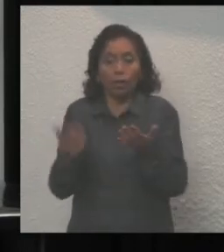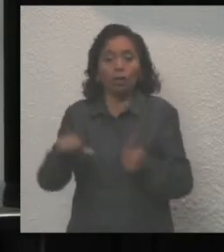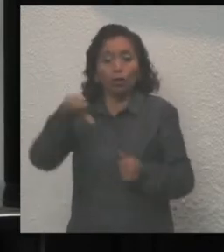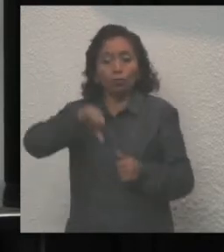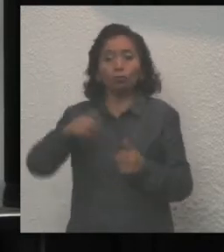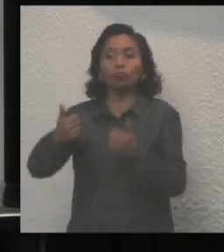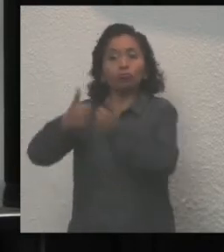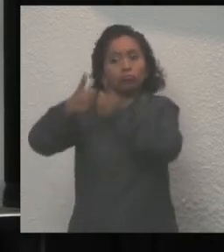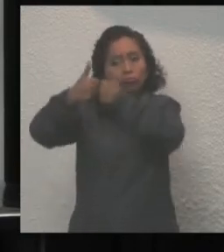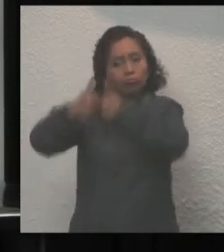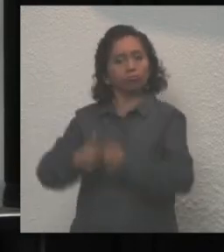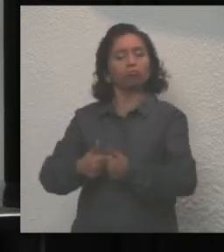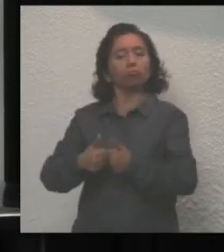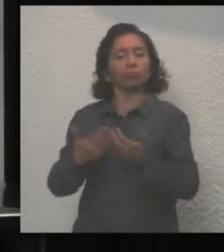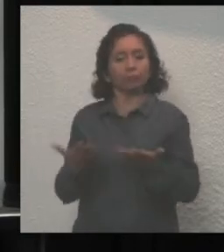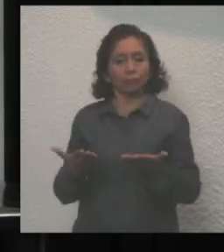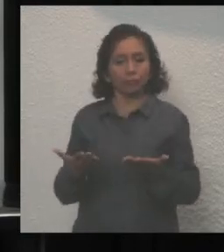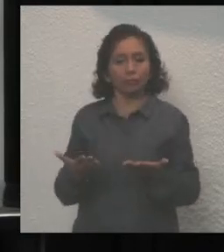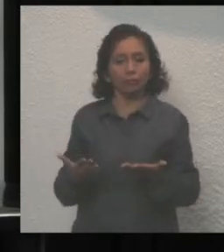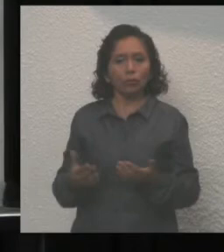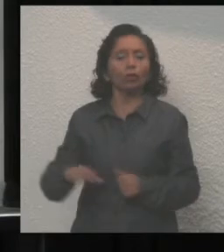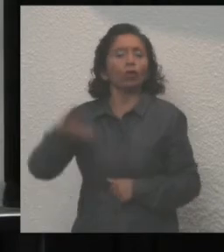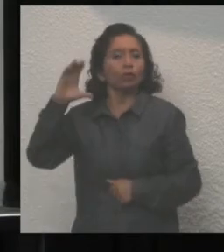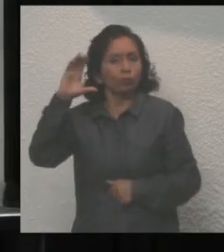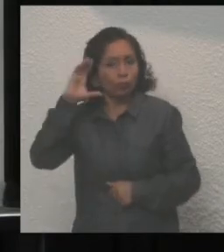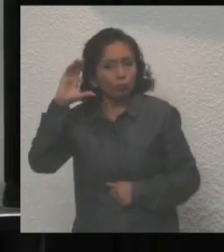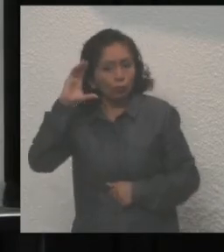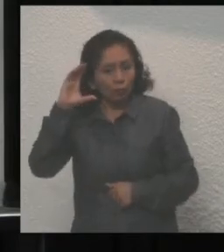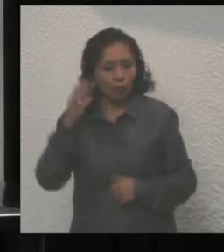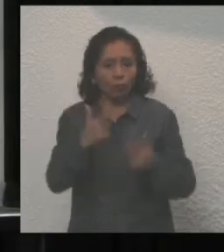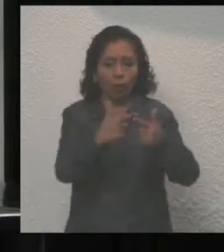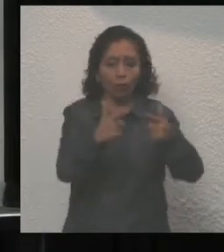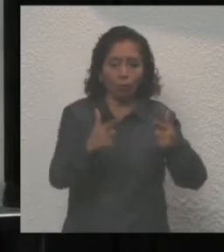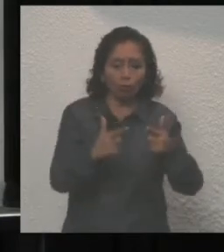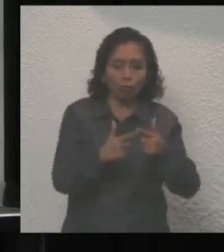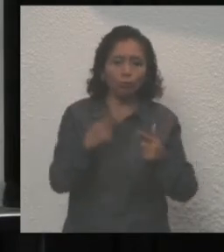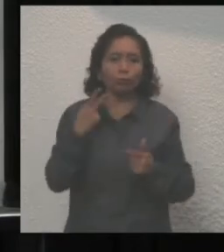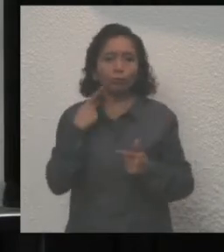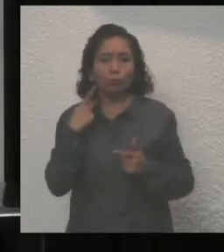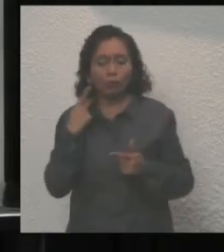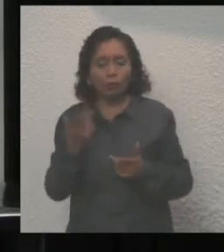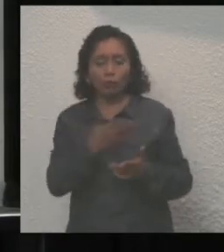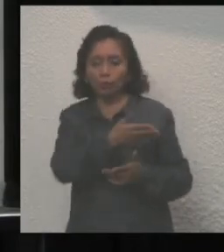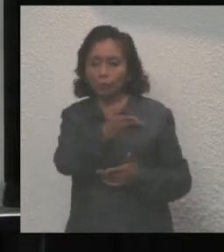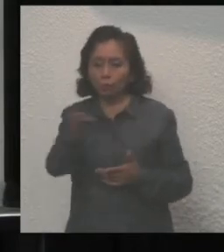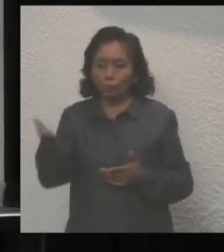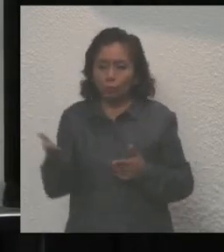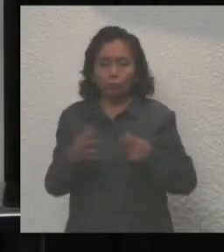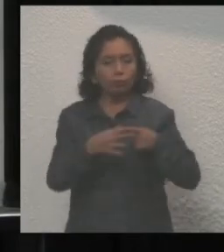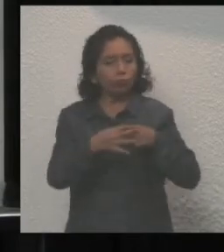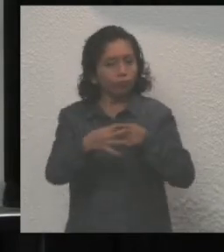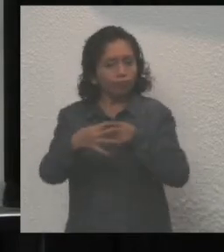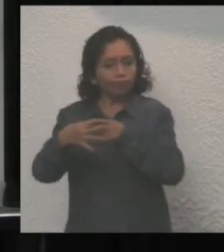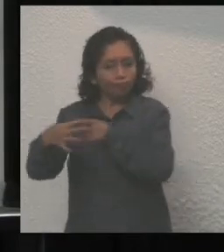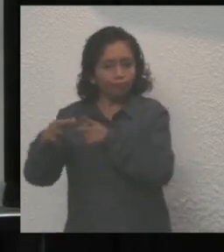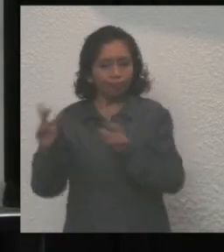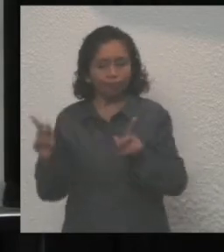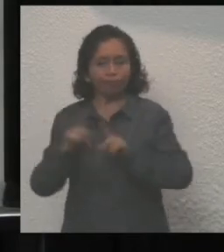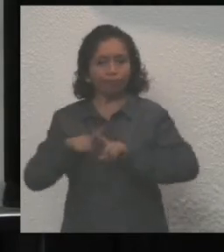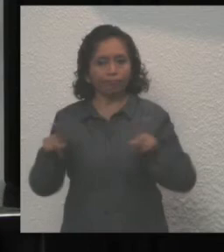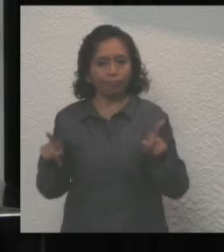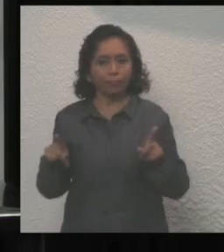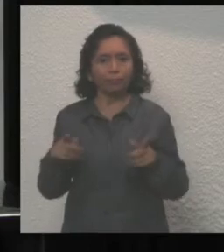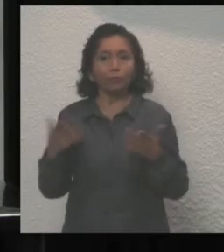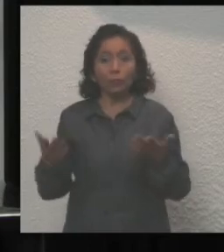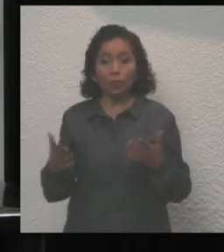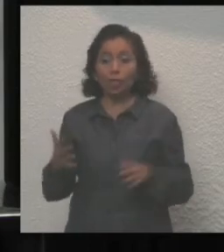este Poder Legislativo, escuchando a cada grupo de partido político aquí representado. Y